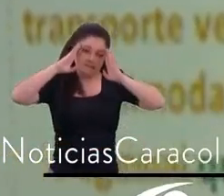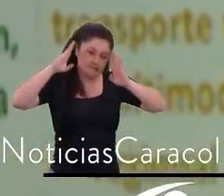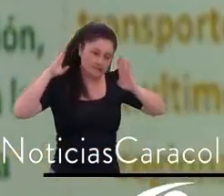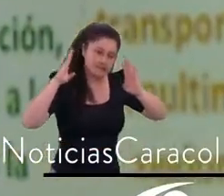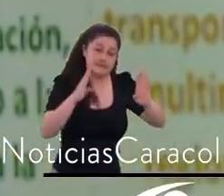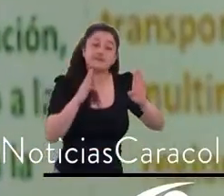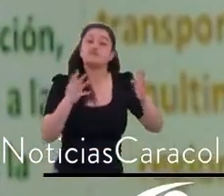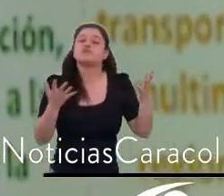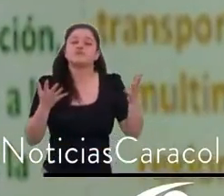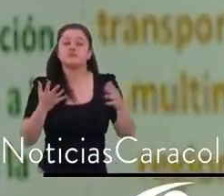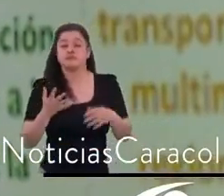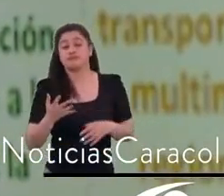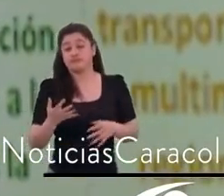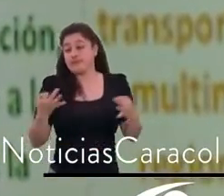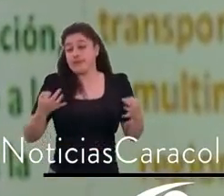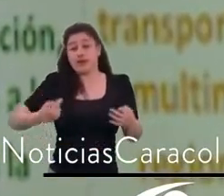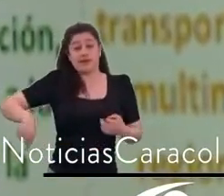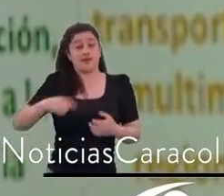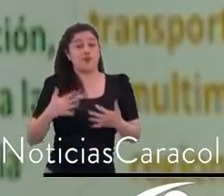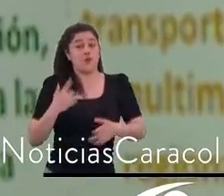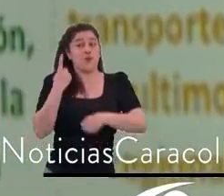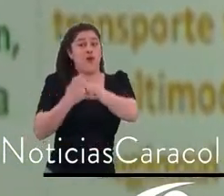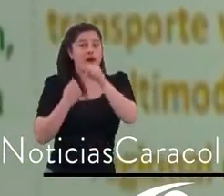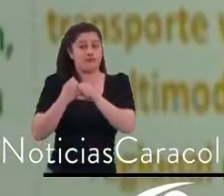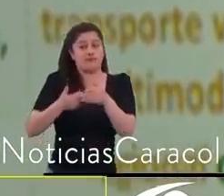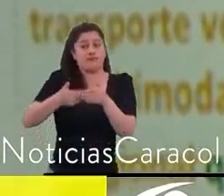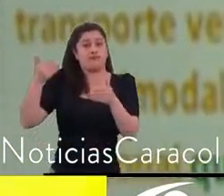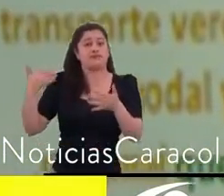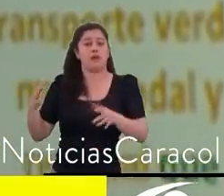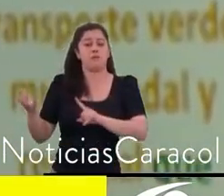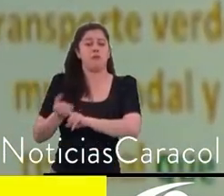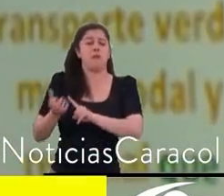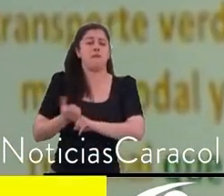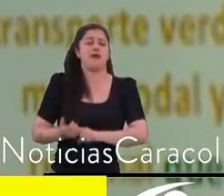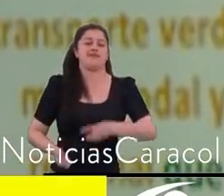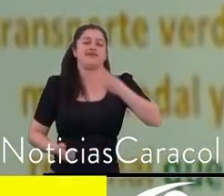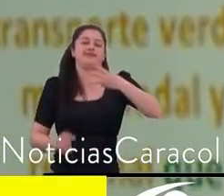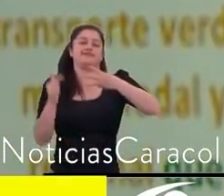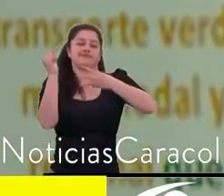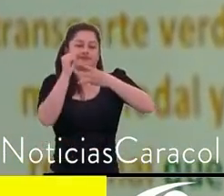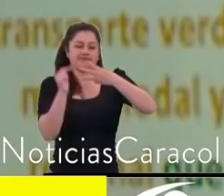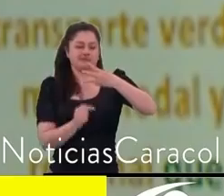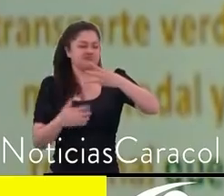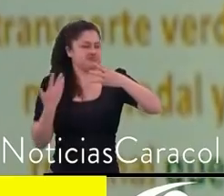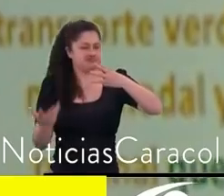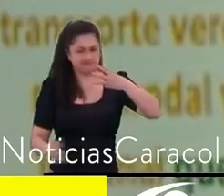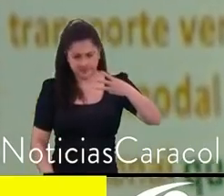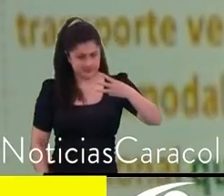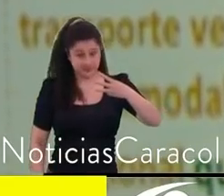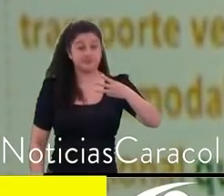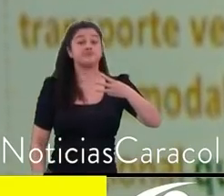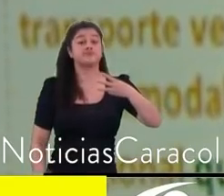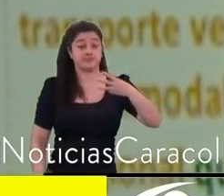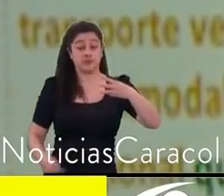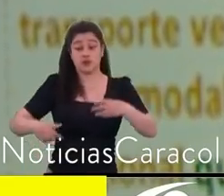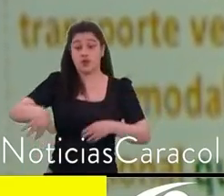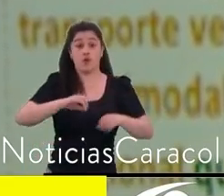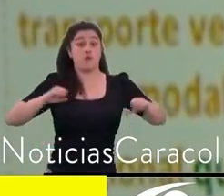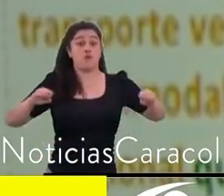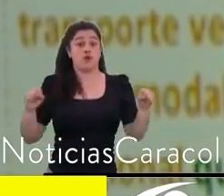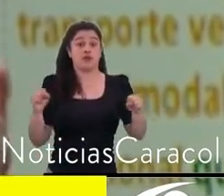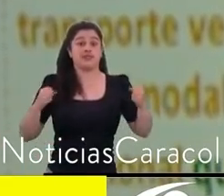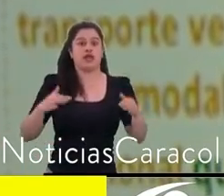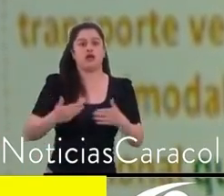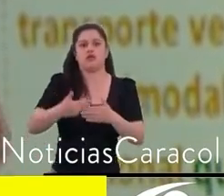logros muy importantes como ciudad. Bogotá lleva desde 1994 tratando de reformar el estatuto orgánico de la ciudad para ver cómo